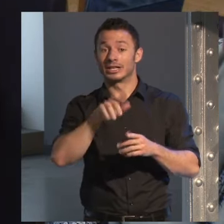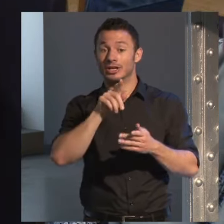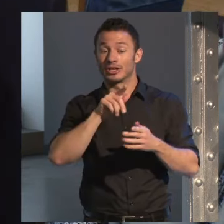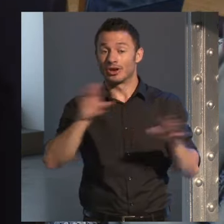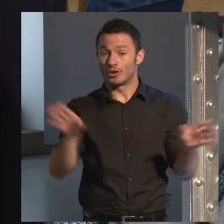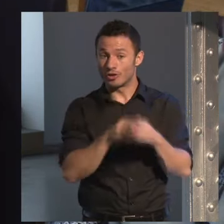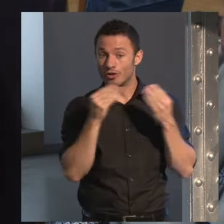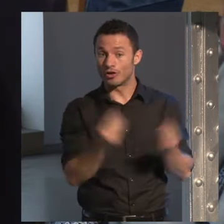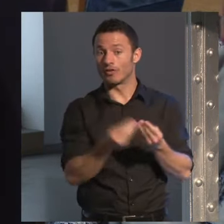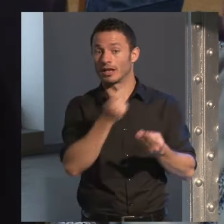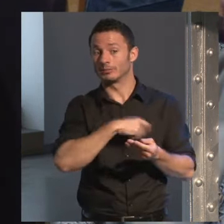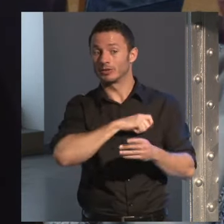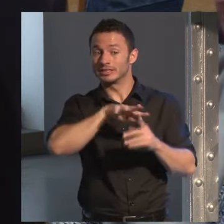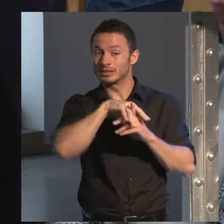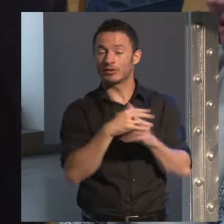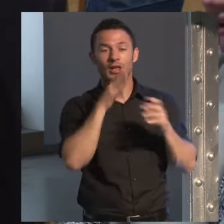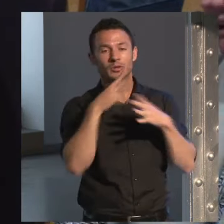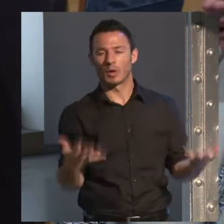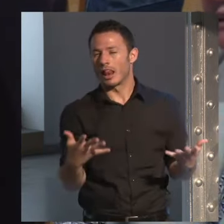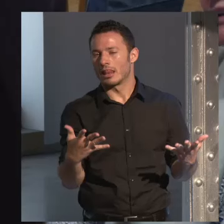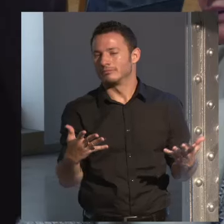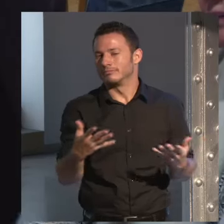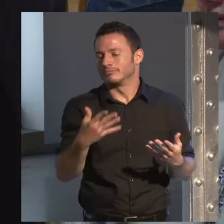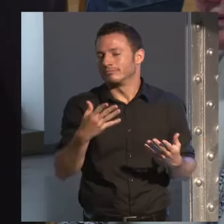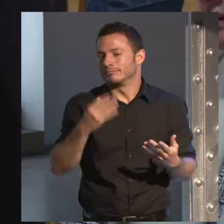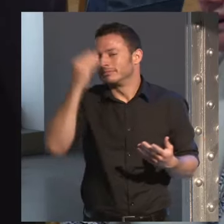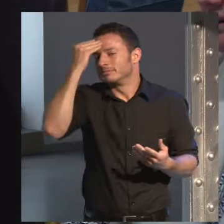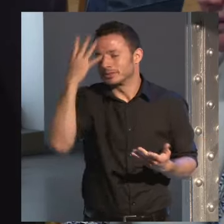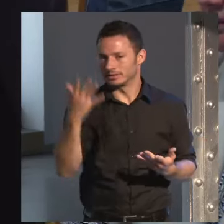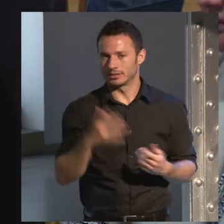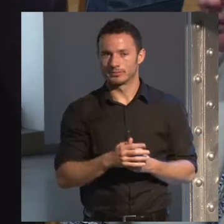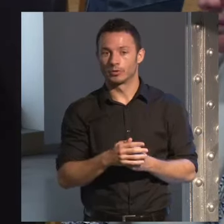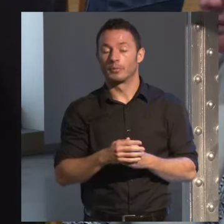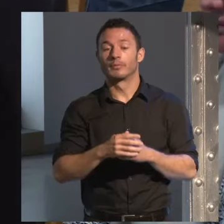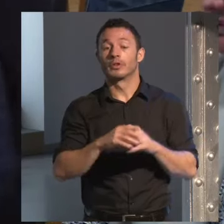si es que la lee habitualmente española no en español